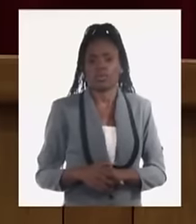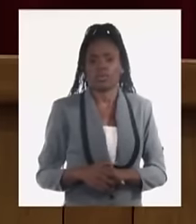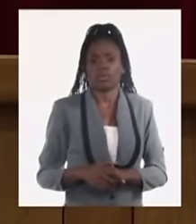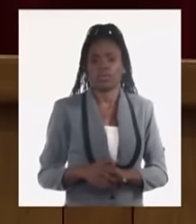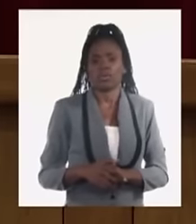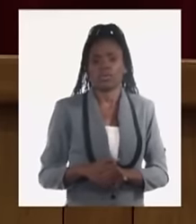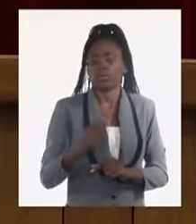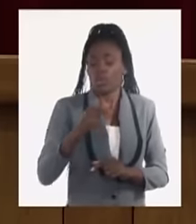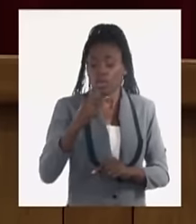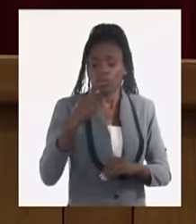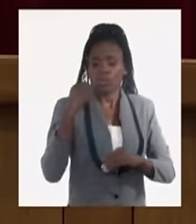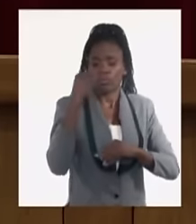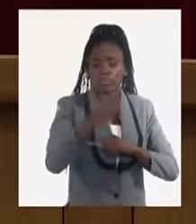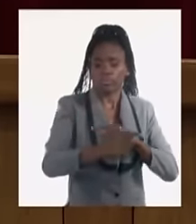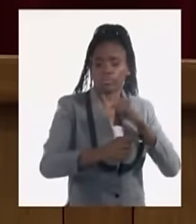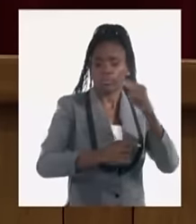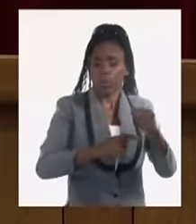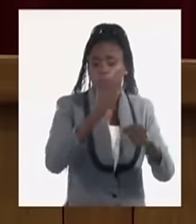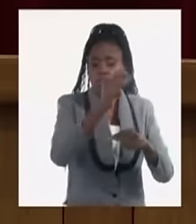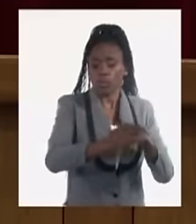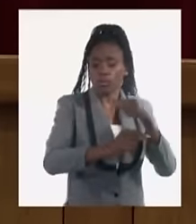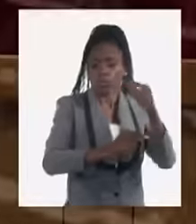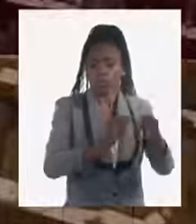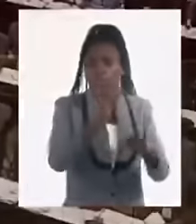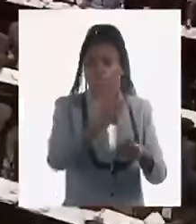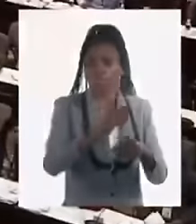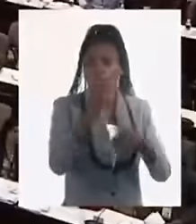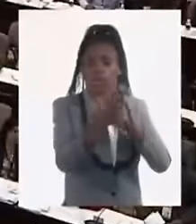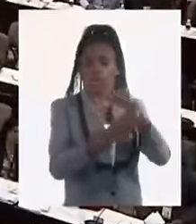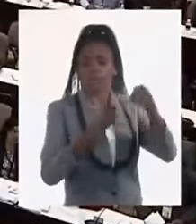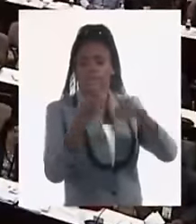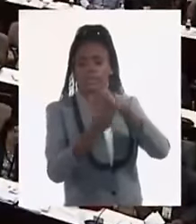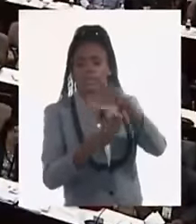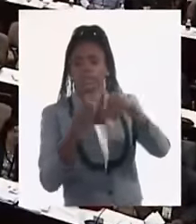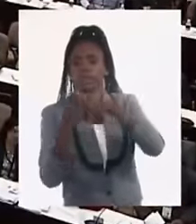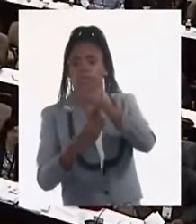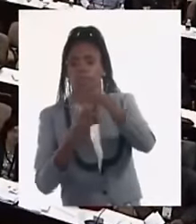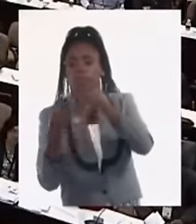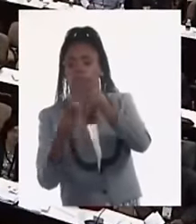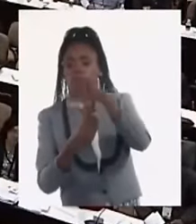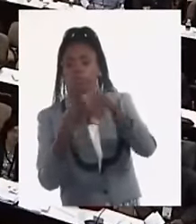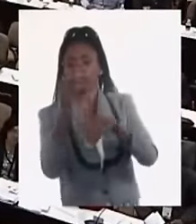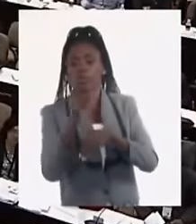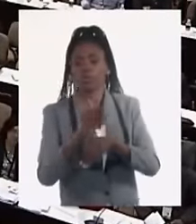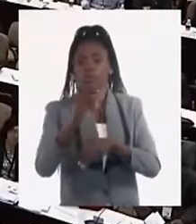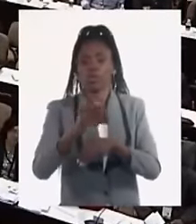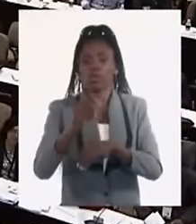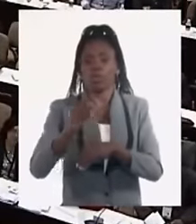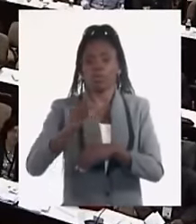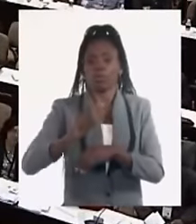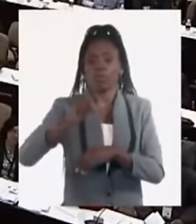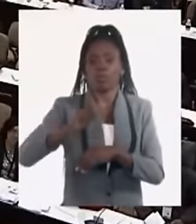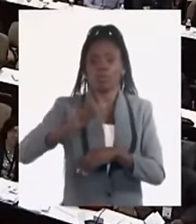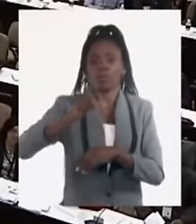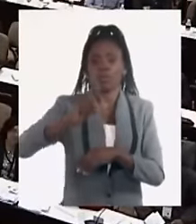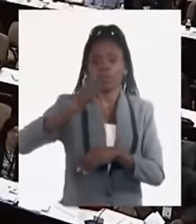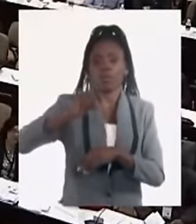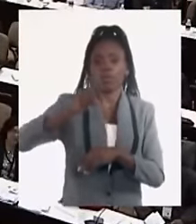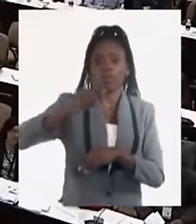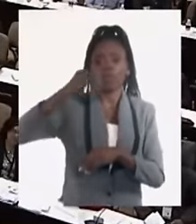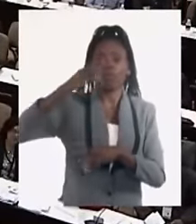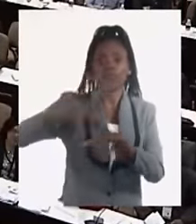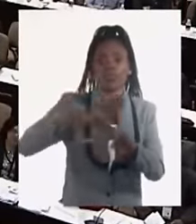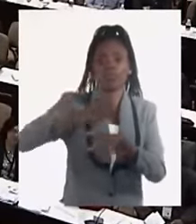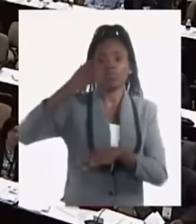sucesivos intermediarios que van encareciendo y en muchos casos ganan más que el que produce entonces hay dos grandes